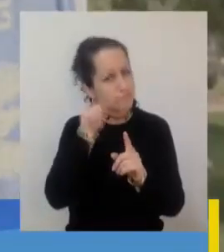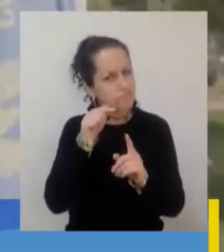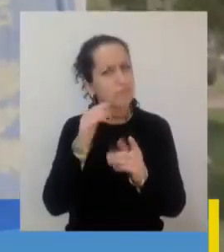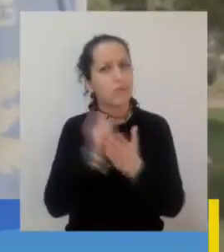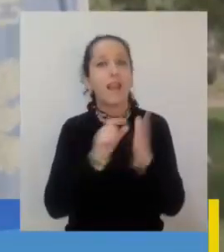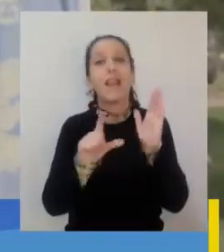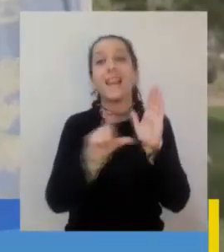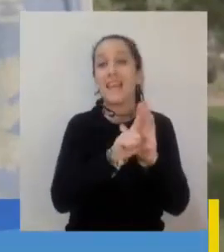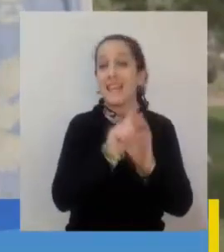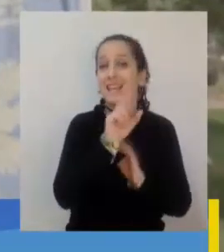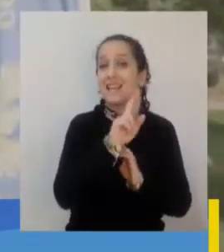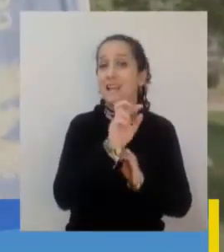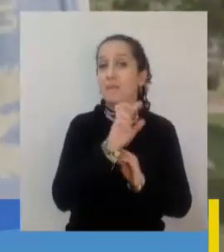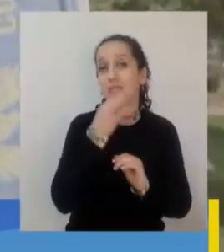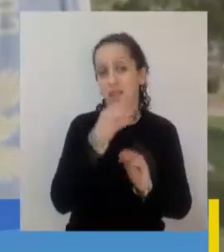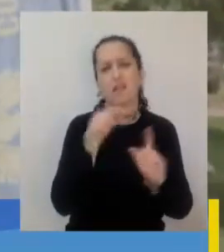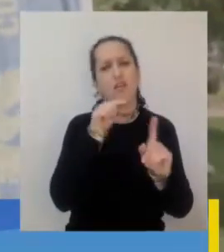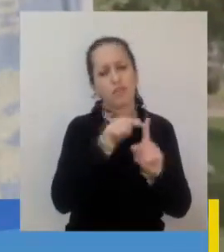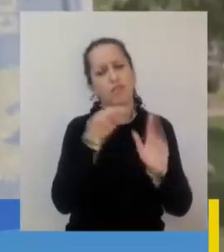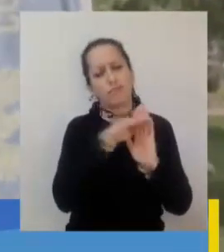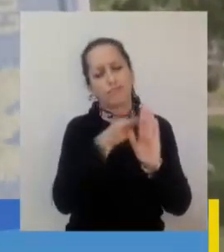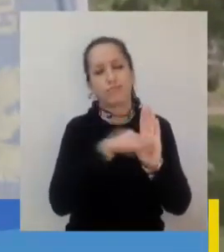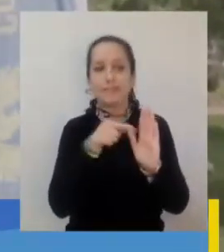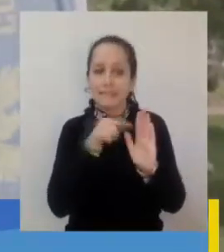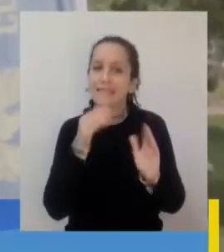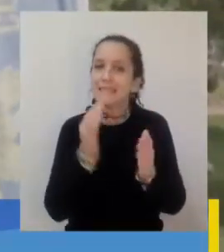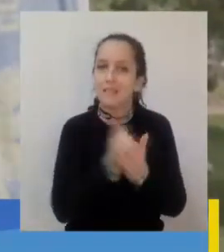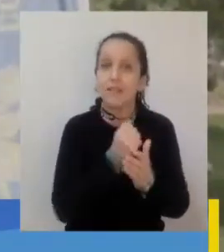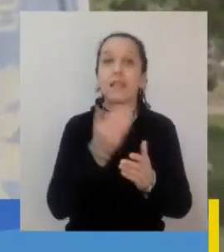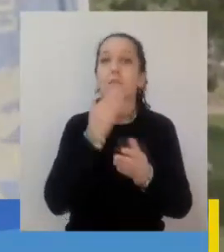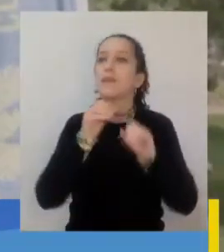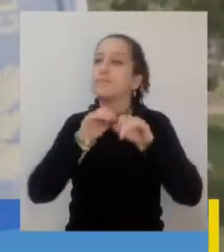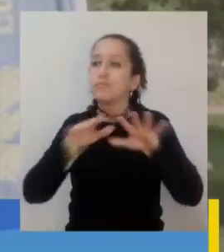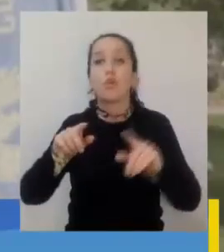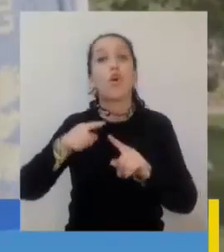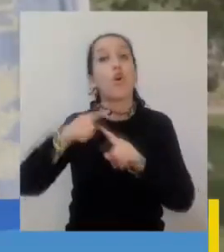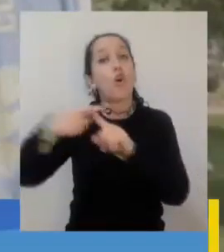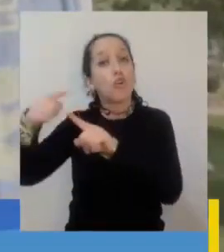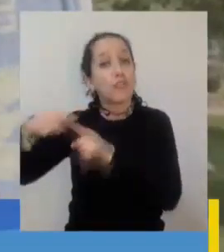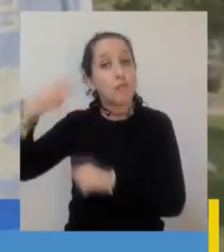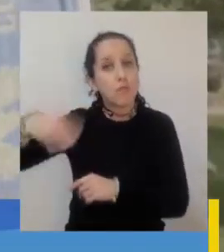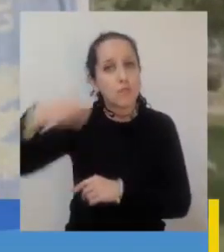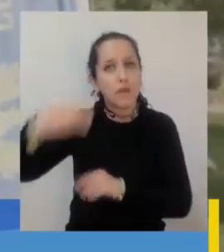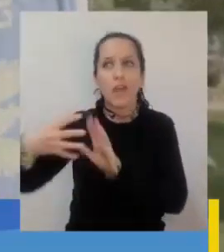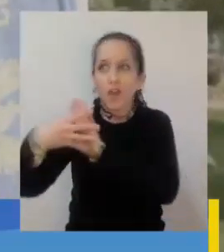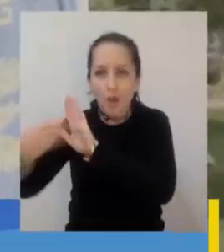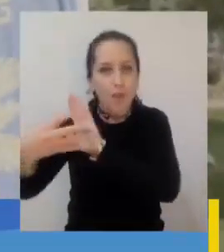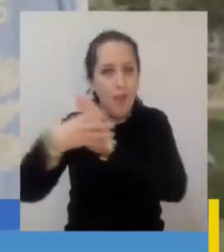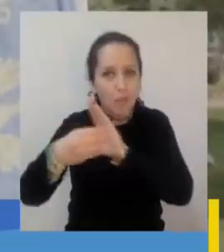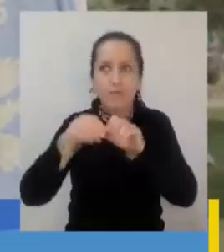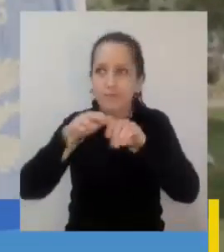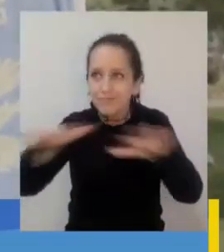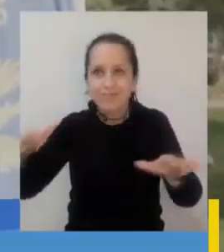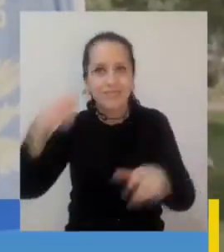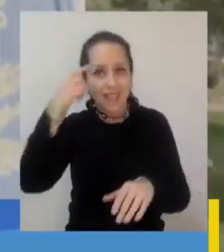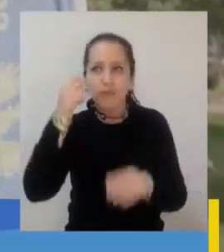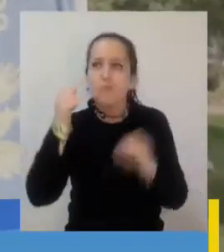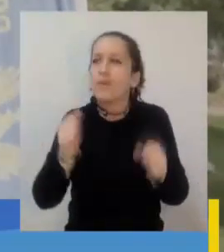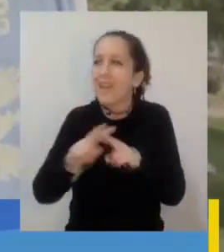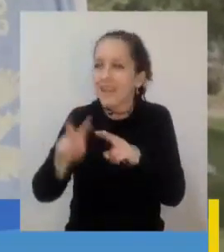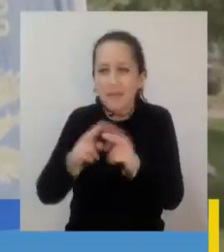la ley REB sino también poder difundir al resto de los municipios poder hacer entonces una experiencia ya